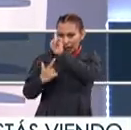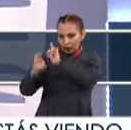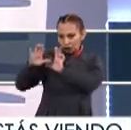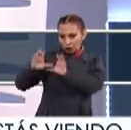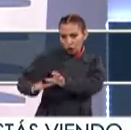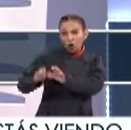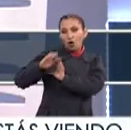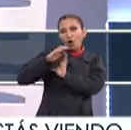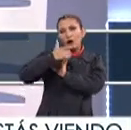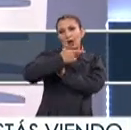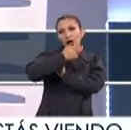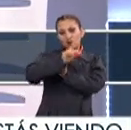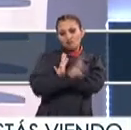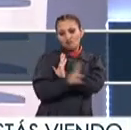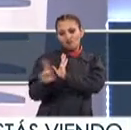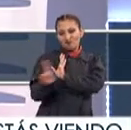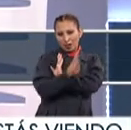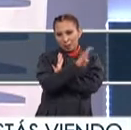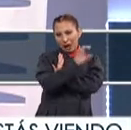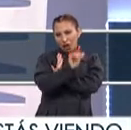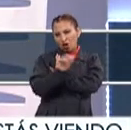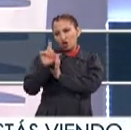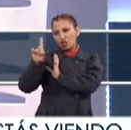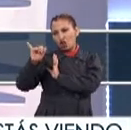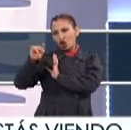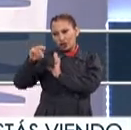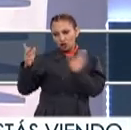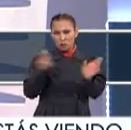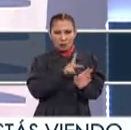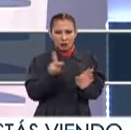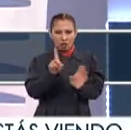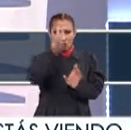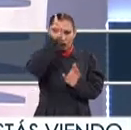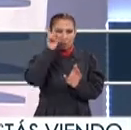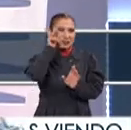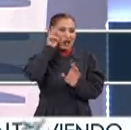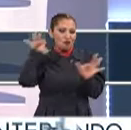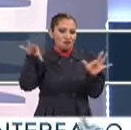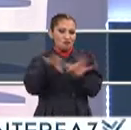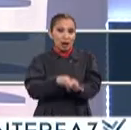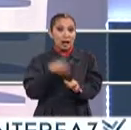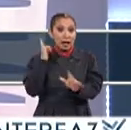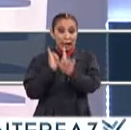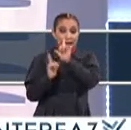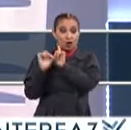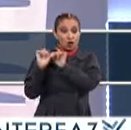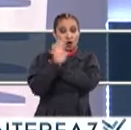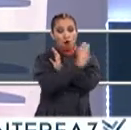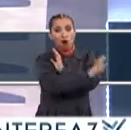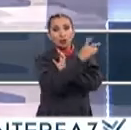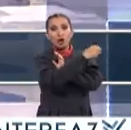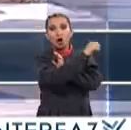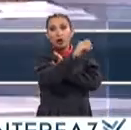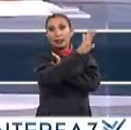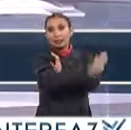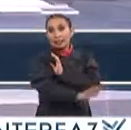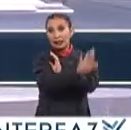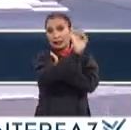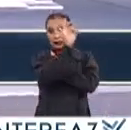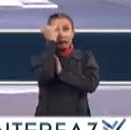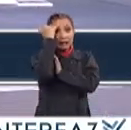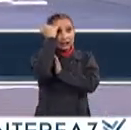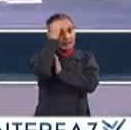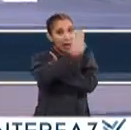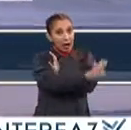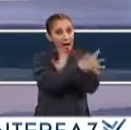general Greco-latina Esa la asimilación De esta deidad Que además No es una deidad Que viene de Grecia Es una deidad Que viene de Oriente Presumiblemente de